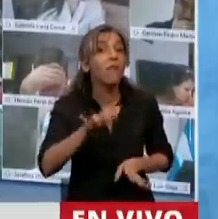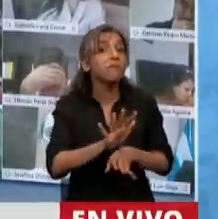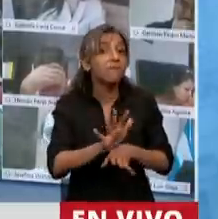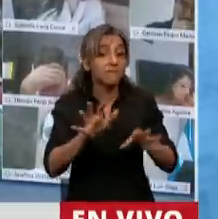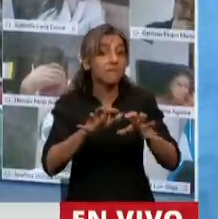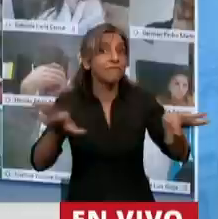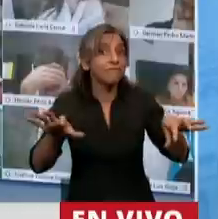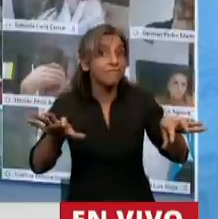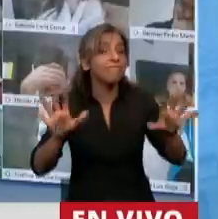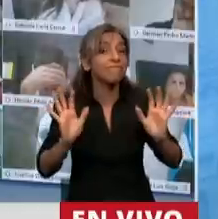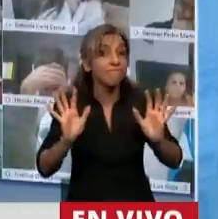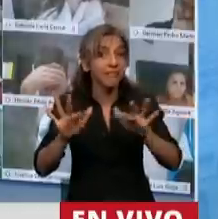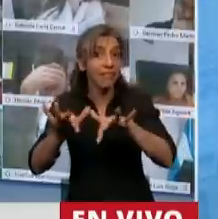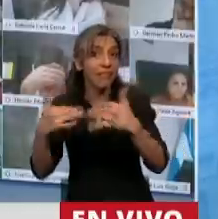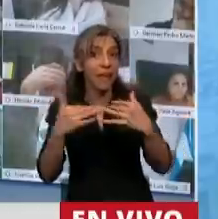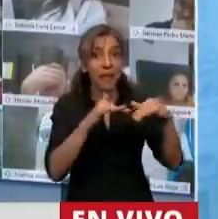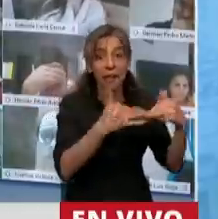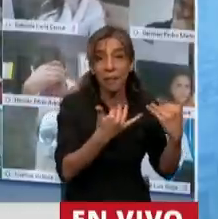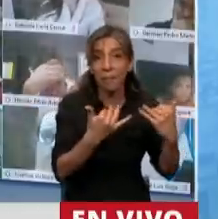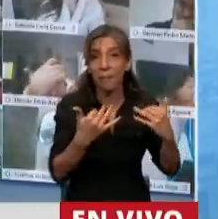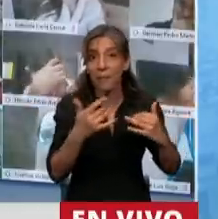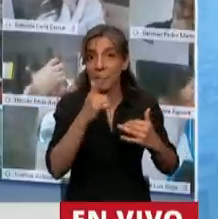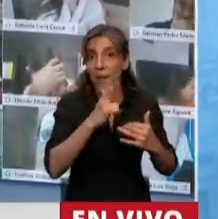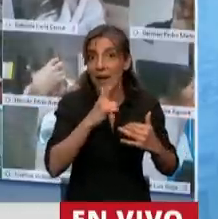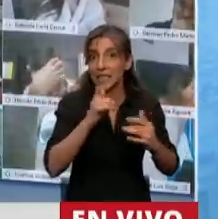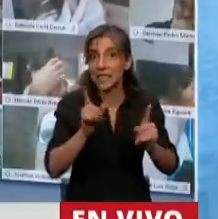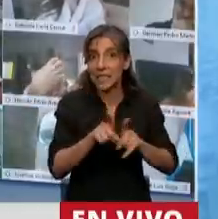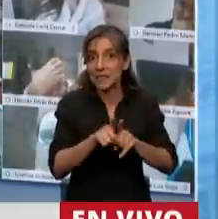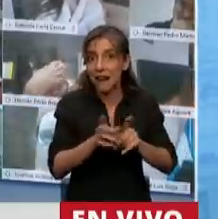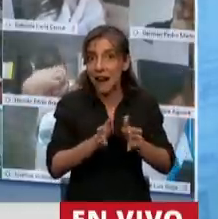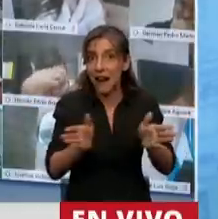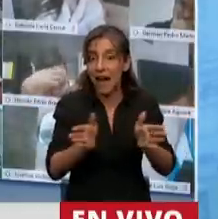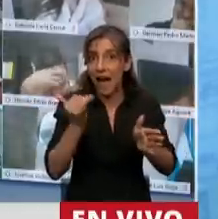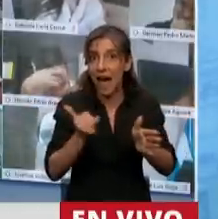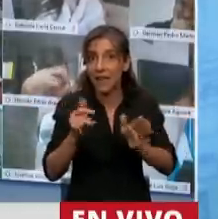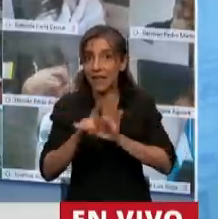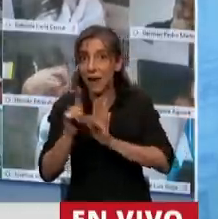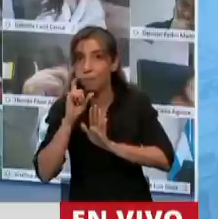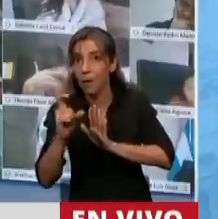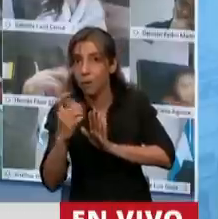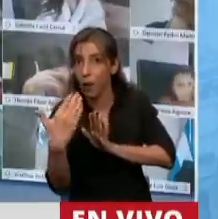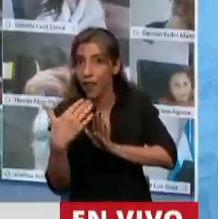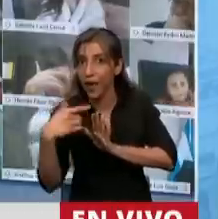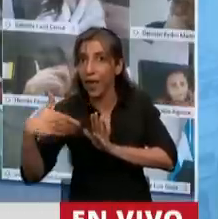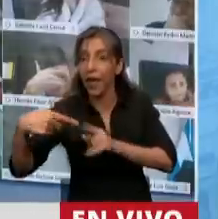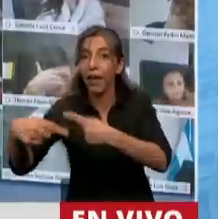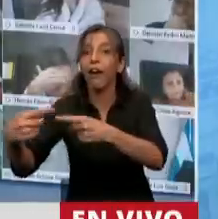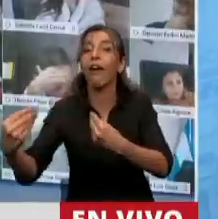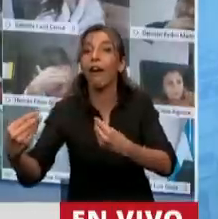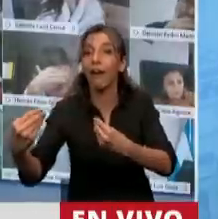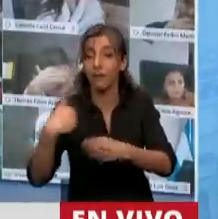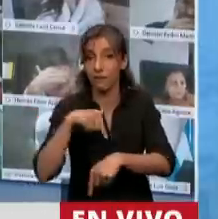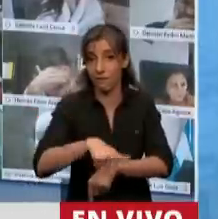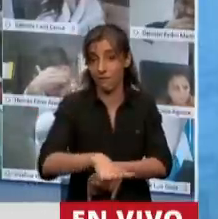¿Usted ha reflexionado sobre la importancia institucional del día de hoy, 1 de septiembre en la Argentina,